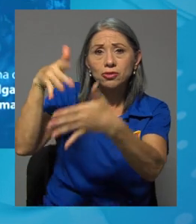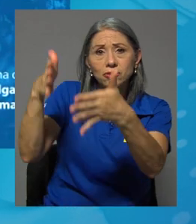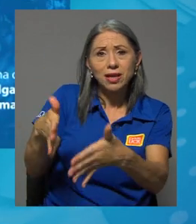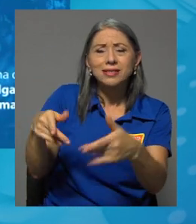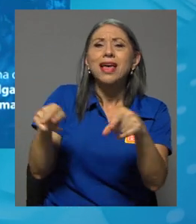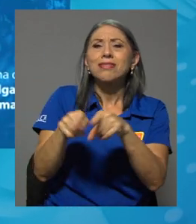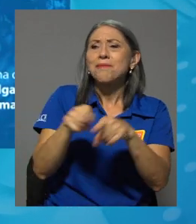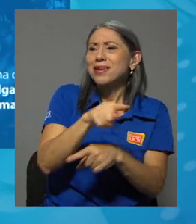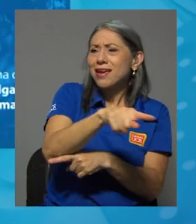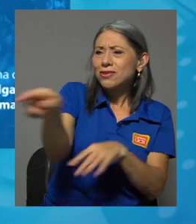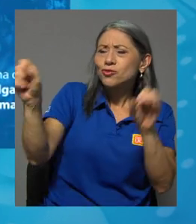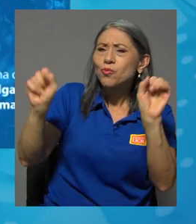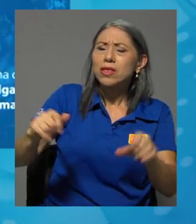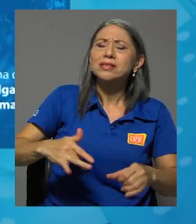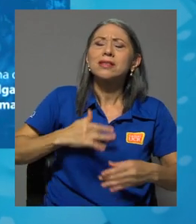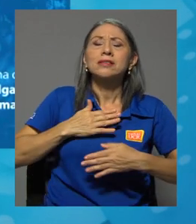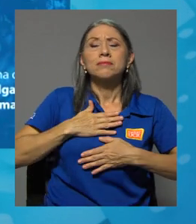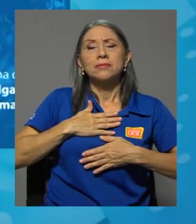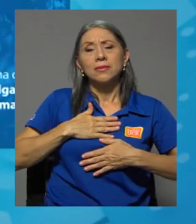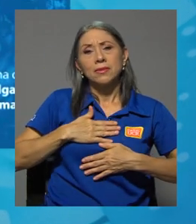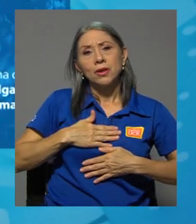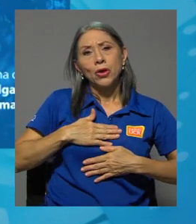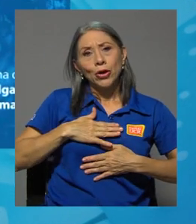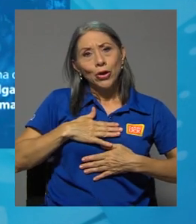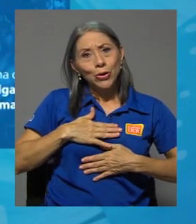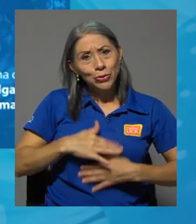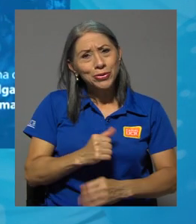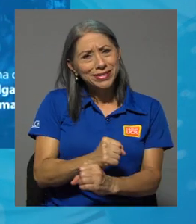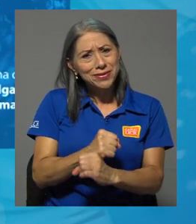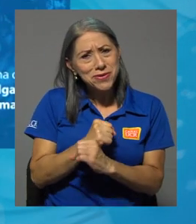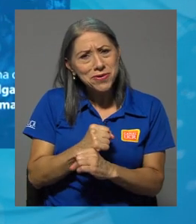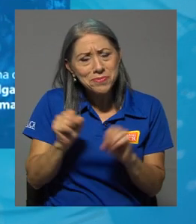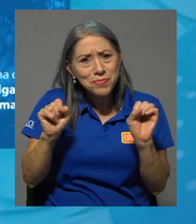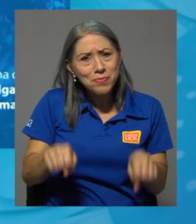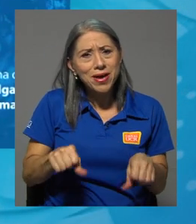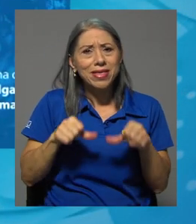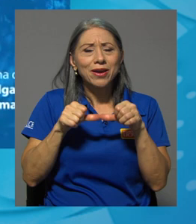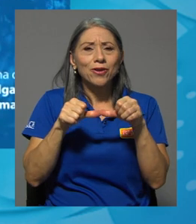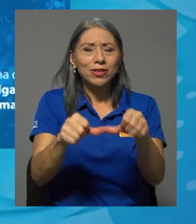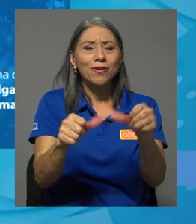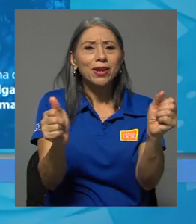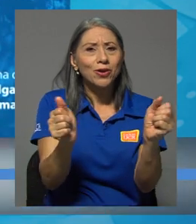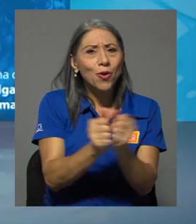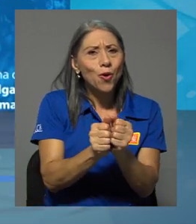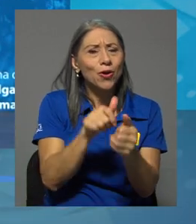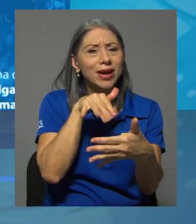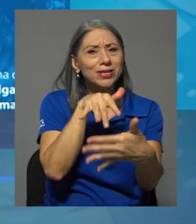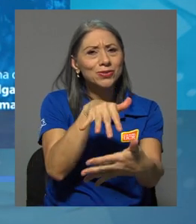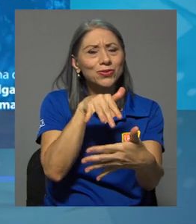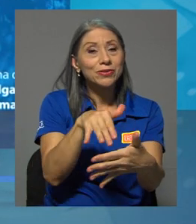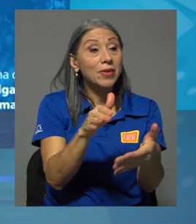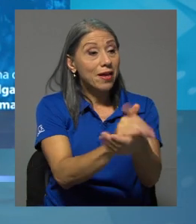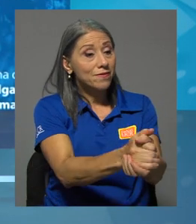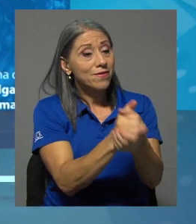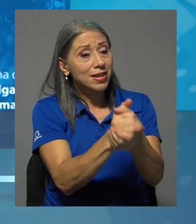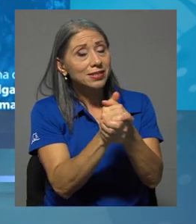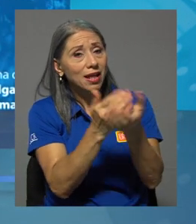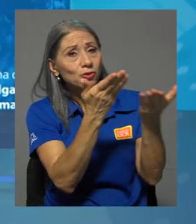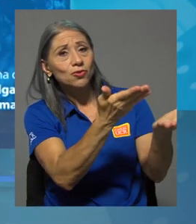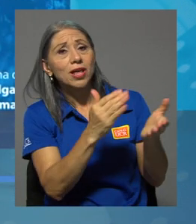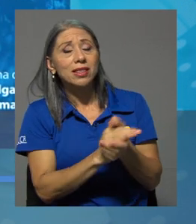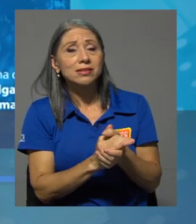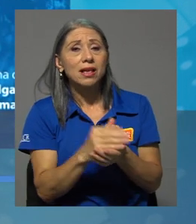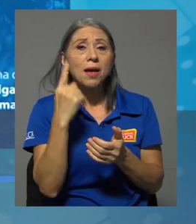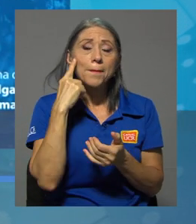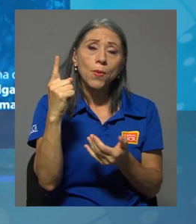les ayuda también a tener esa tranquilidad, de esa certidumbre de que podrán seguir con su proyecto académico. Felicitarlos por este